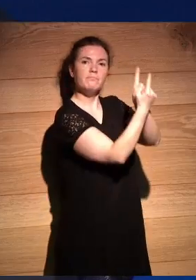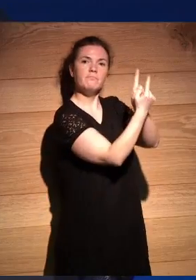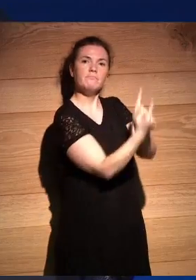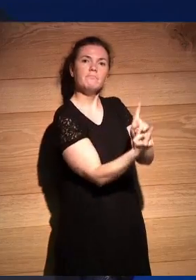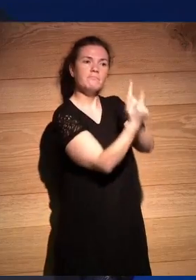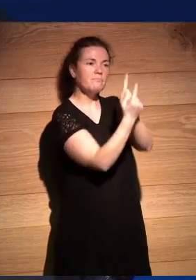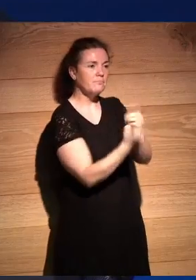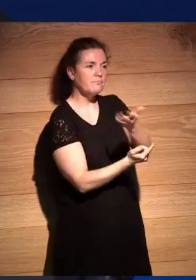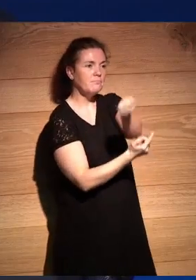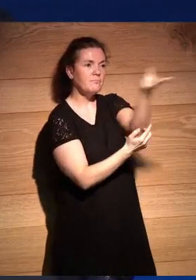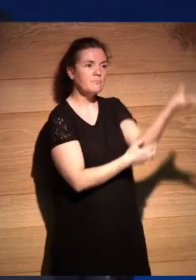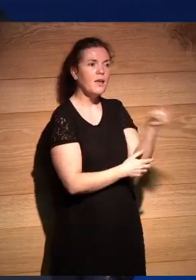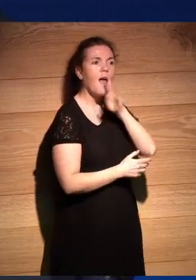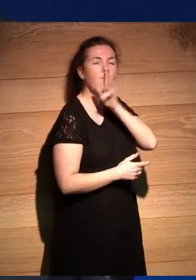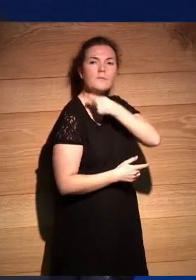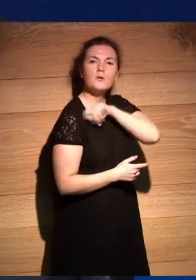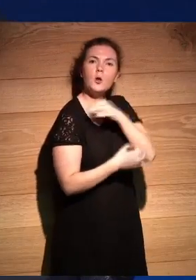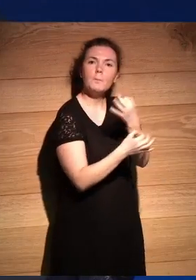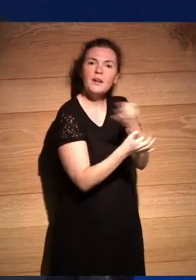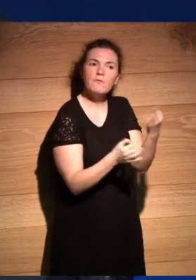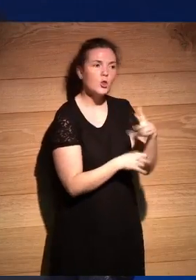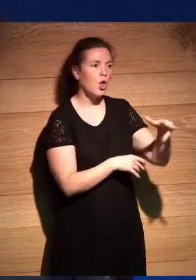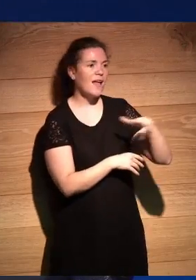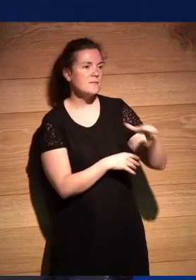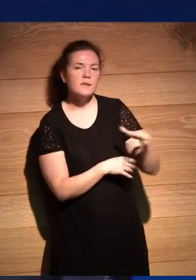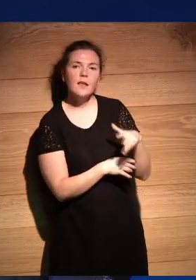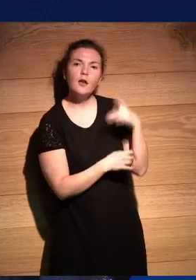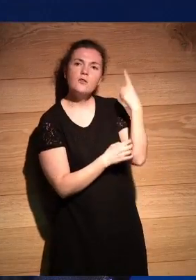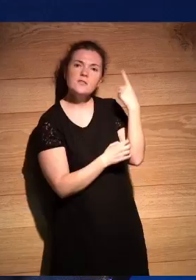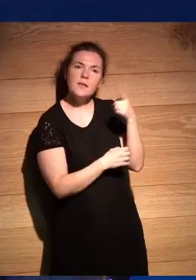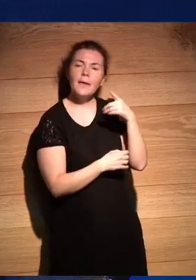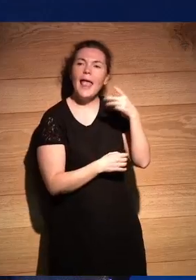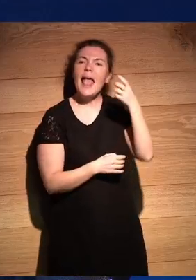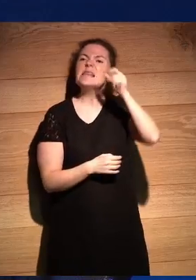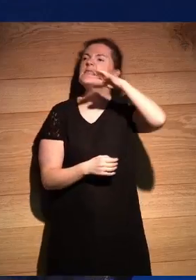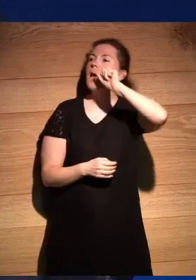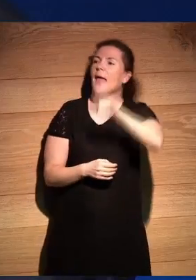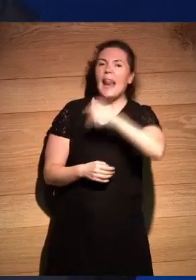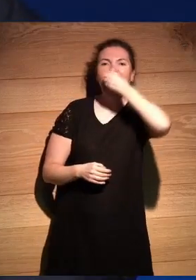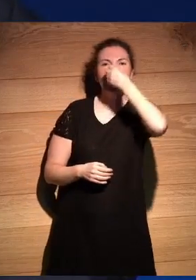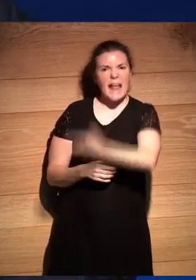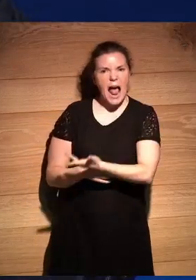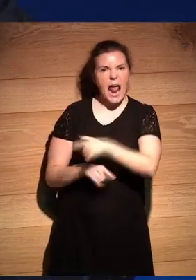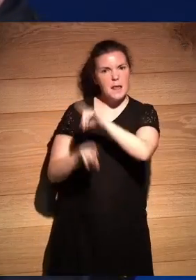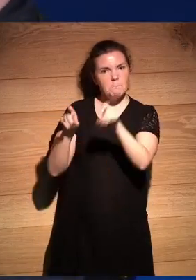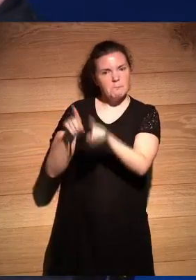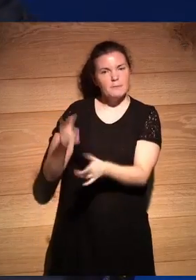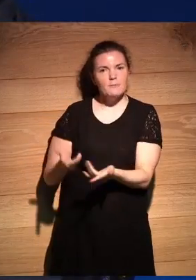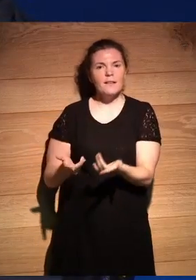aboriges que hablan en un perfecto español de Castilla y saben cómo está Isabel le preguntan etcétera etcétera bla bla bla